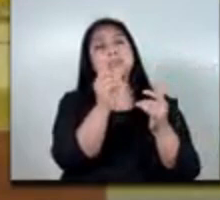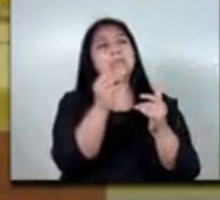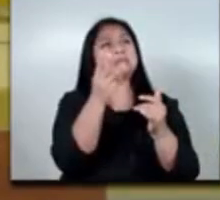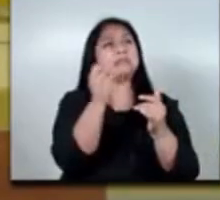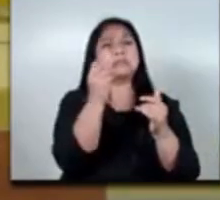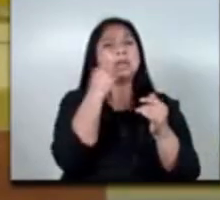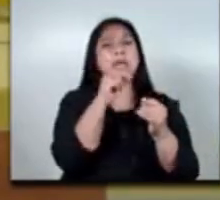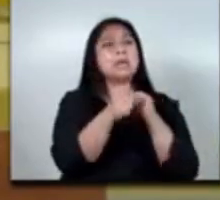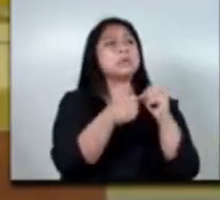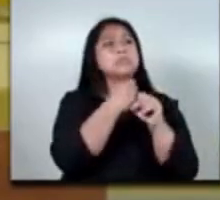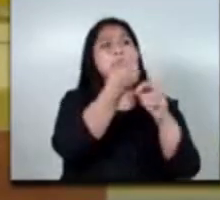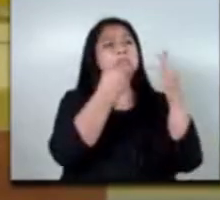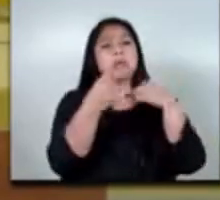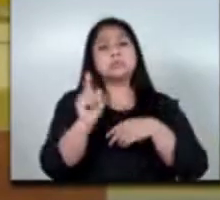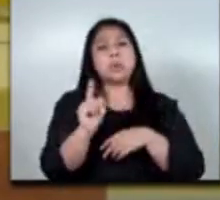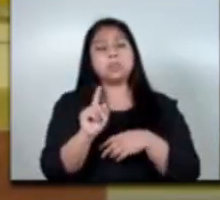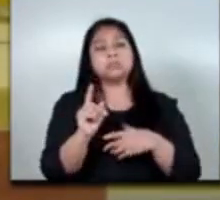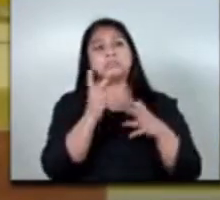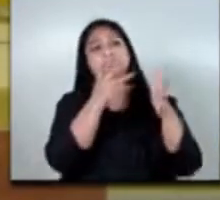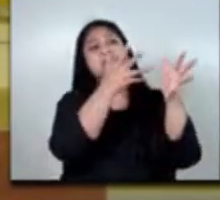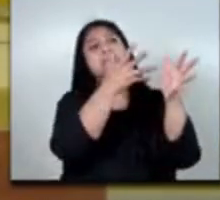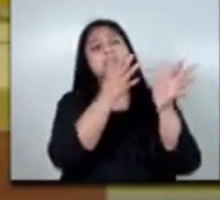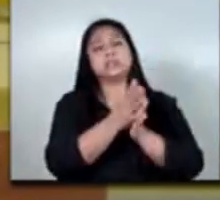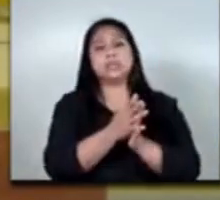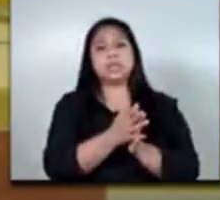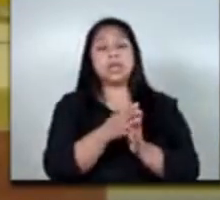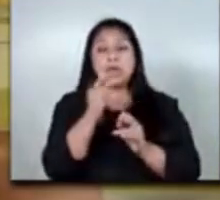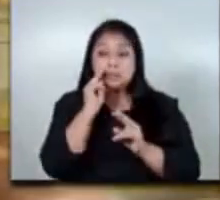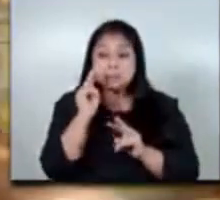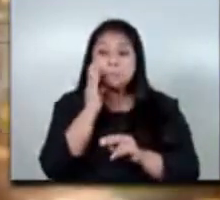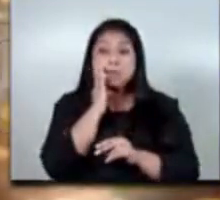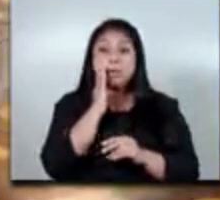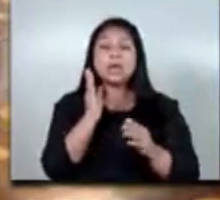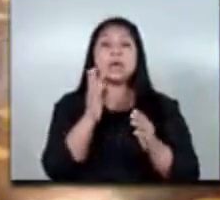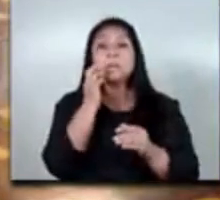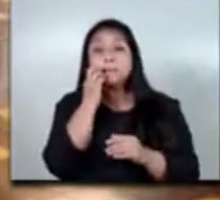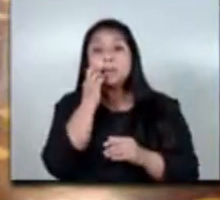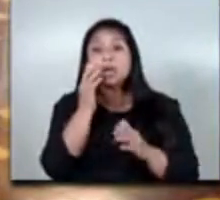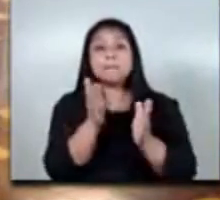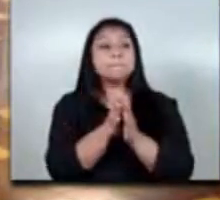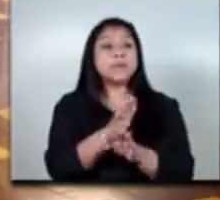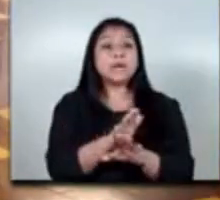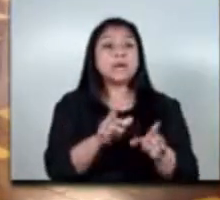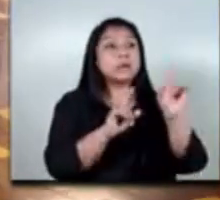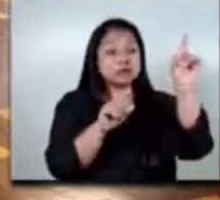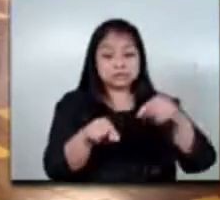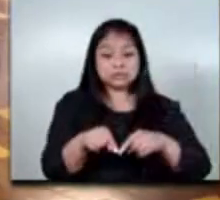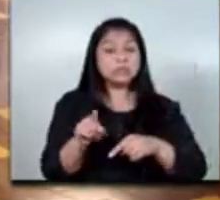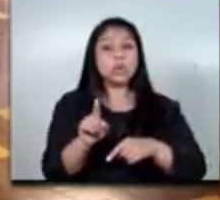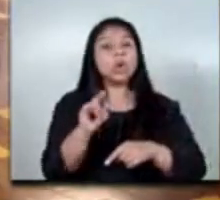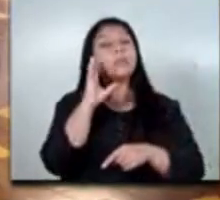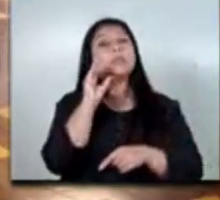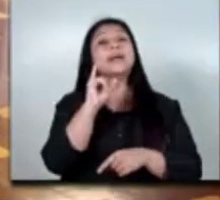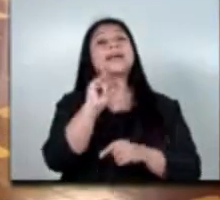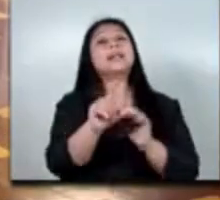no regresan a Guatemala ven morir a su padre o a su madre y no pueden venir al entierro porque están de ilegales